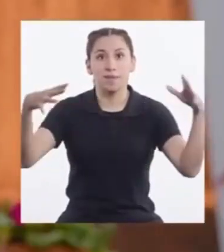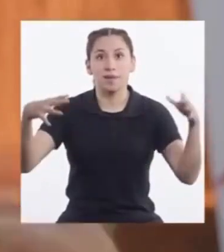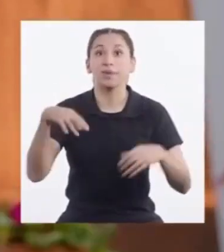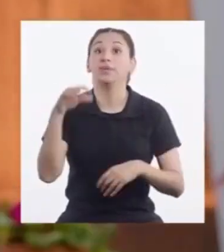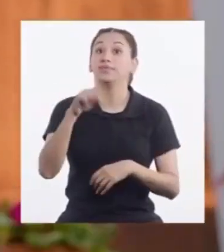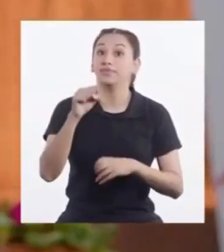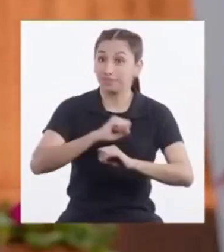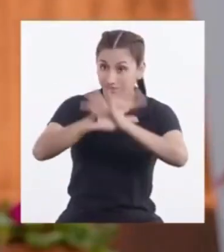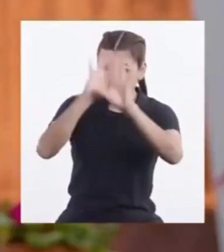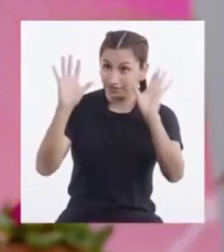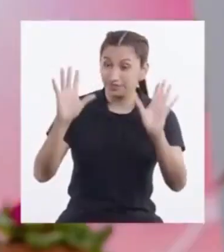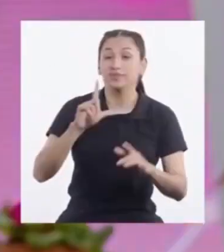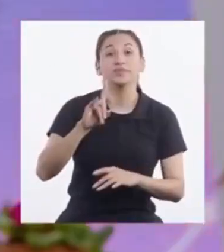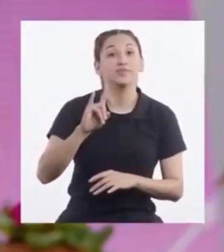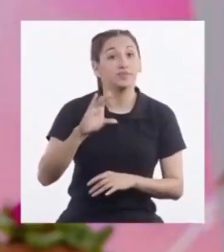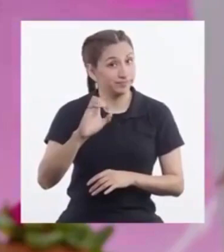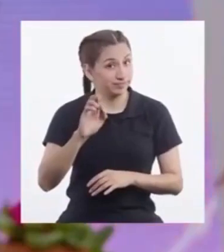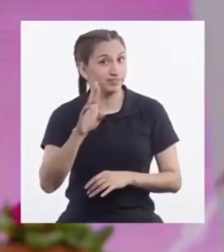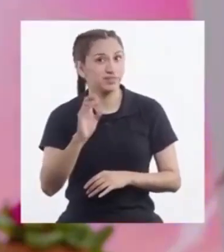es Lucero